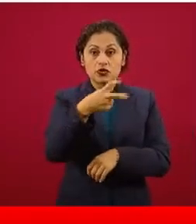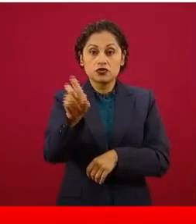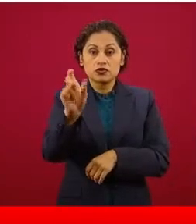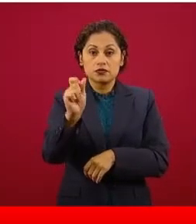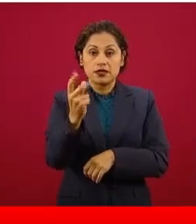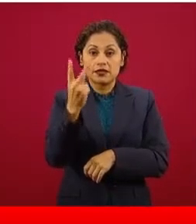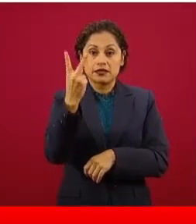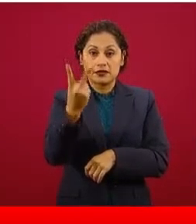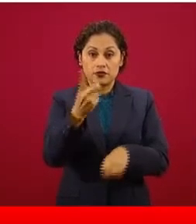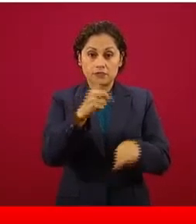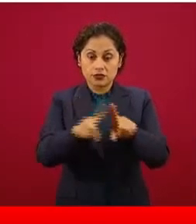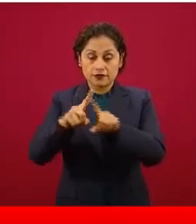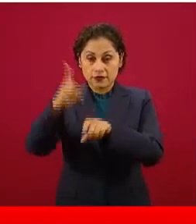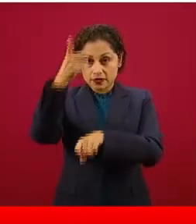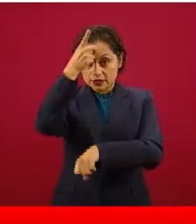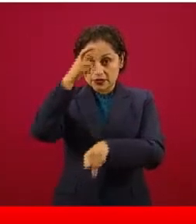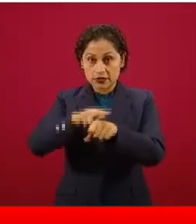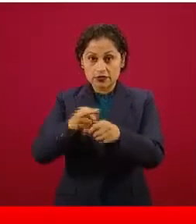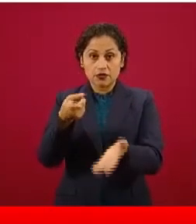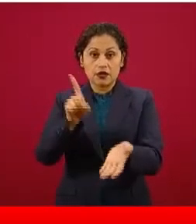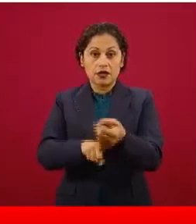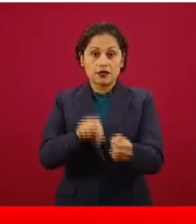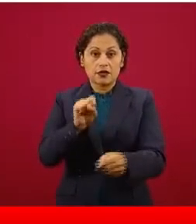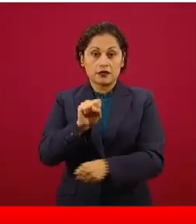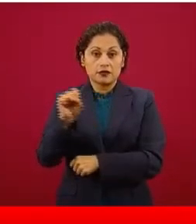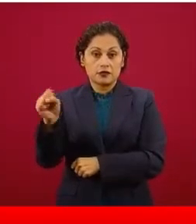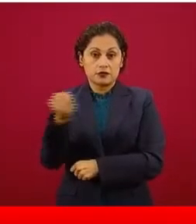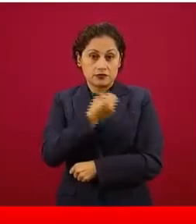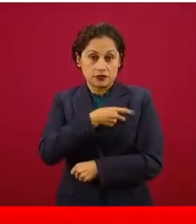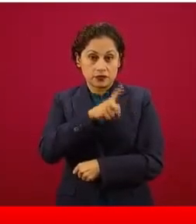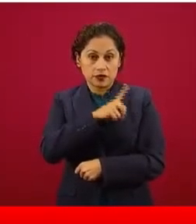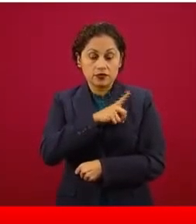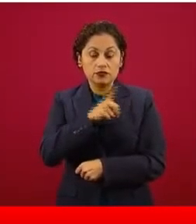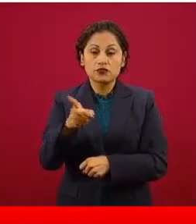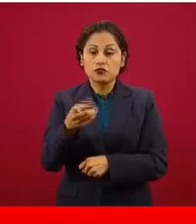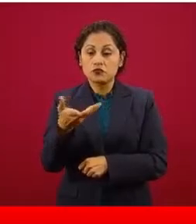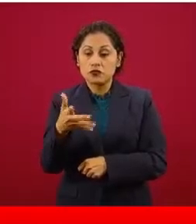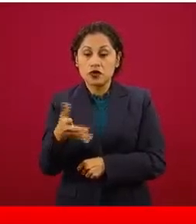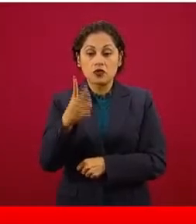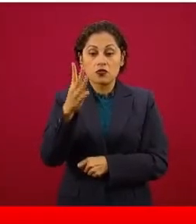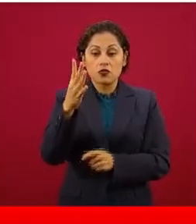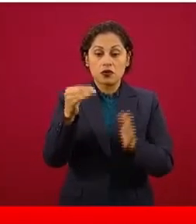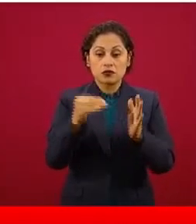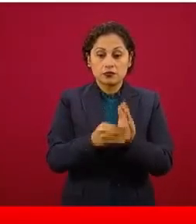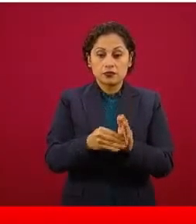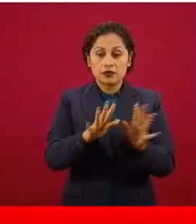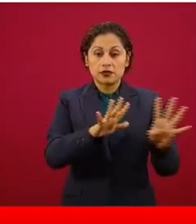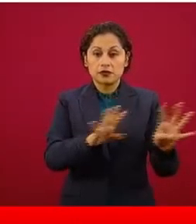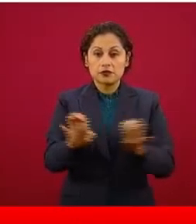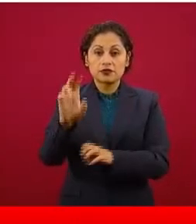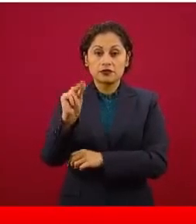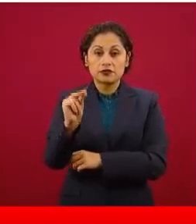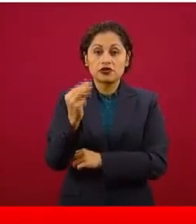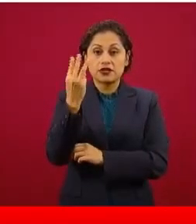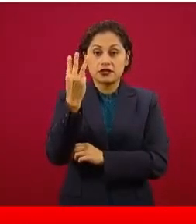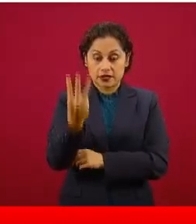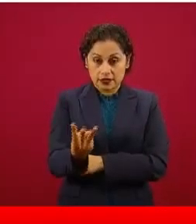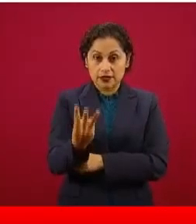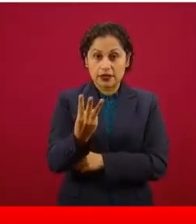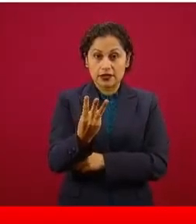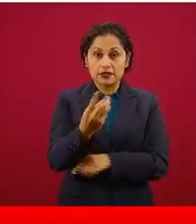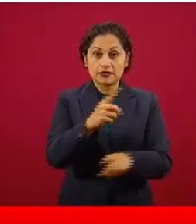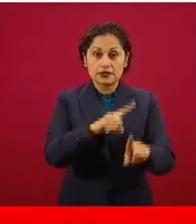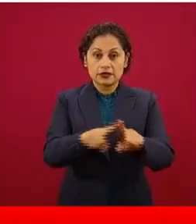de la Secretaría de Salud, en total las cuatro mil 983 camas de la